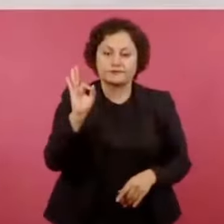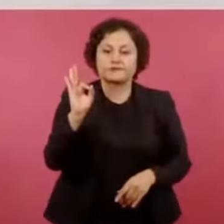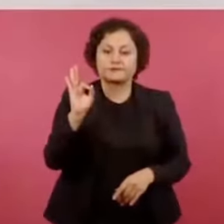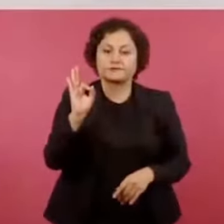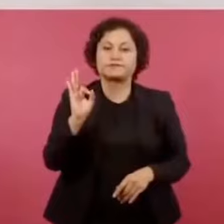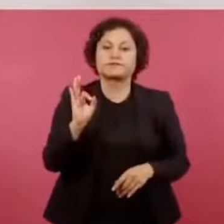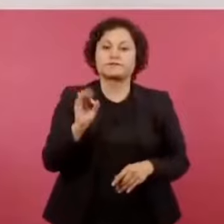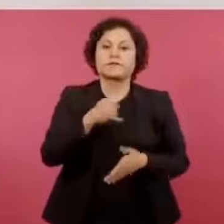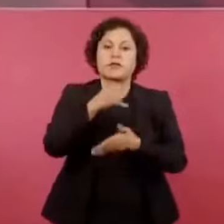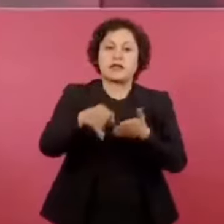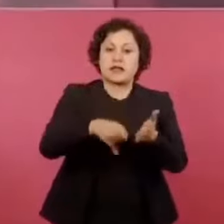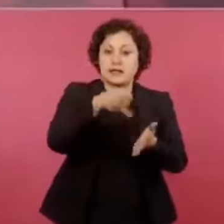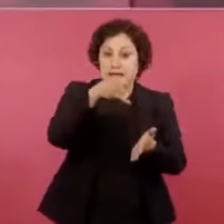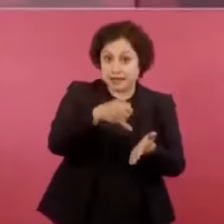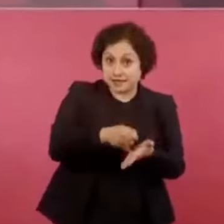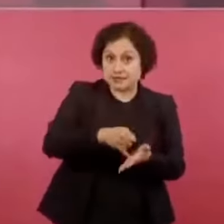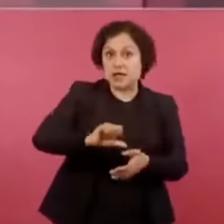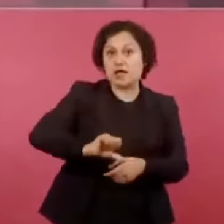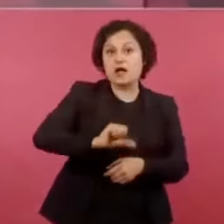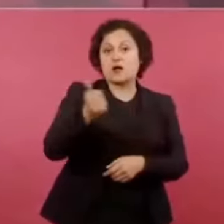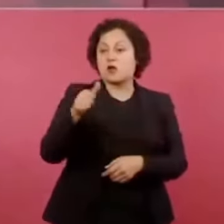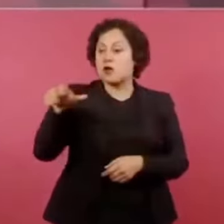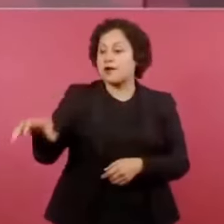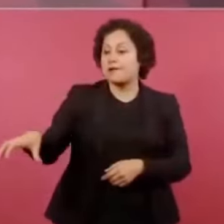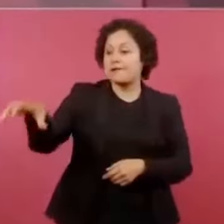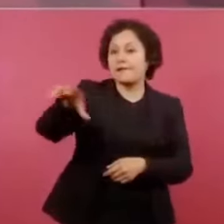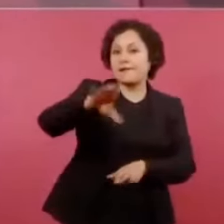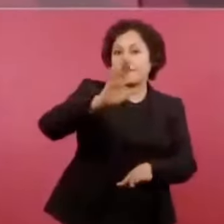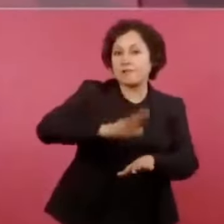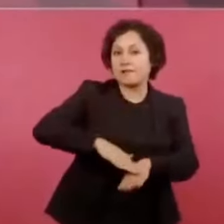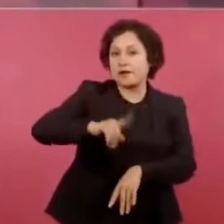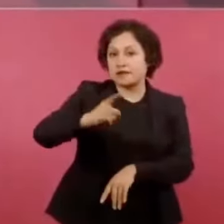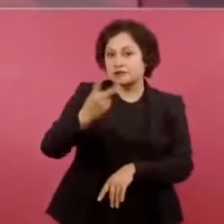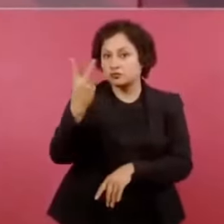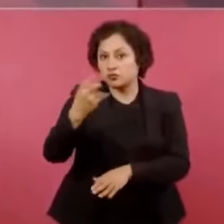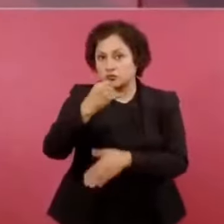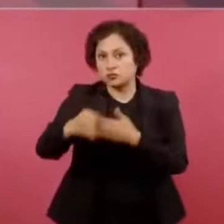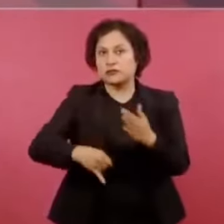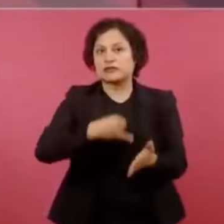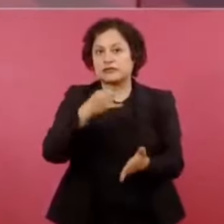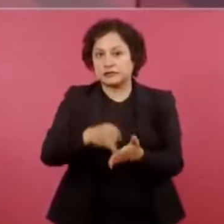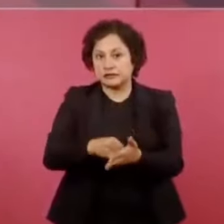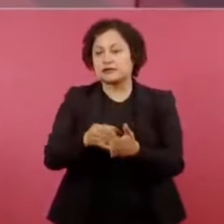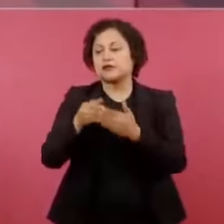otras dos islas y todo esto manejado por Marina.